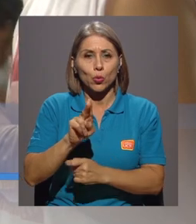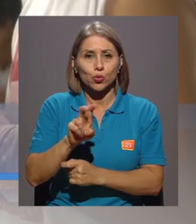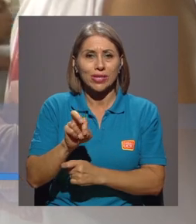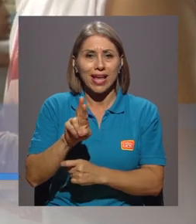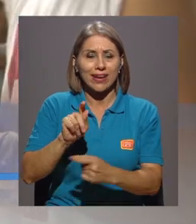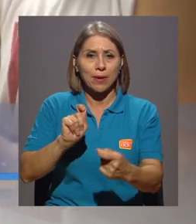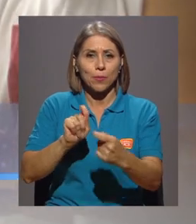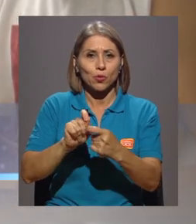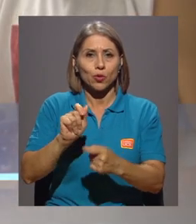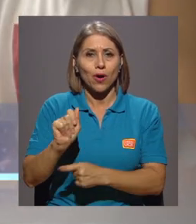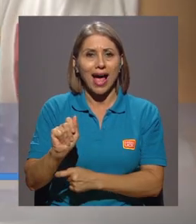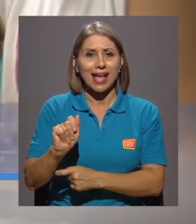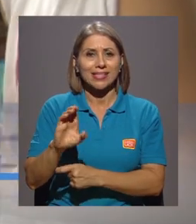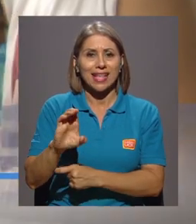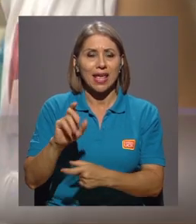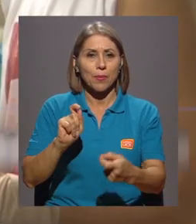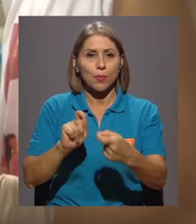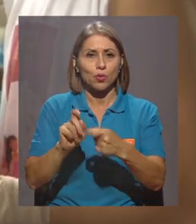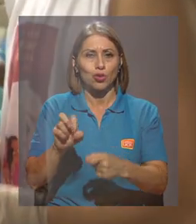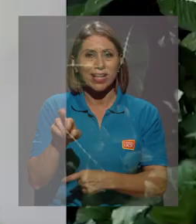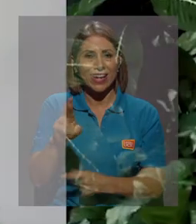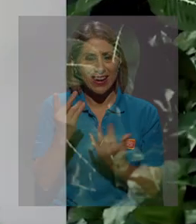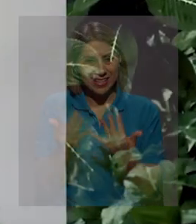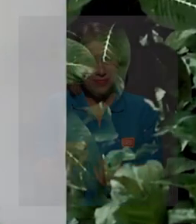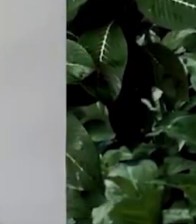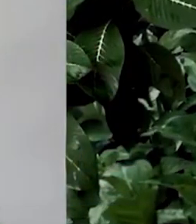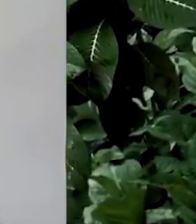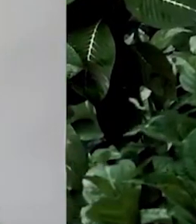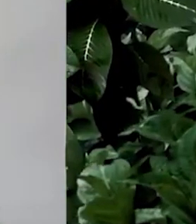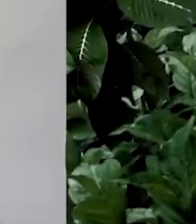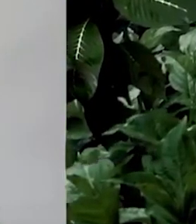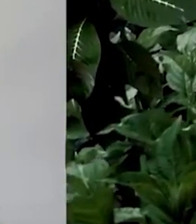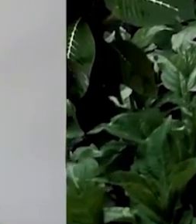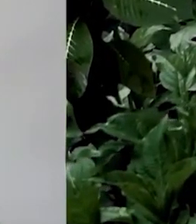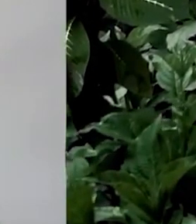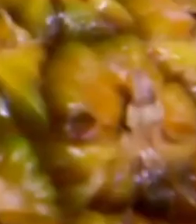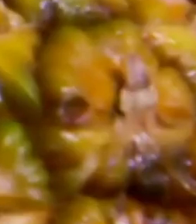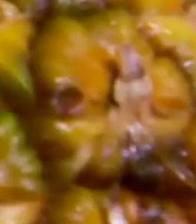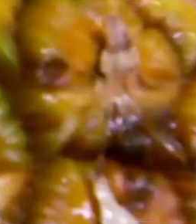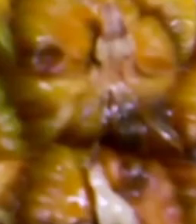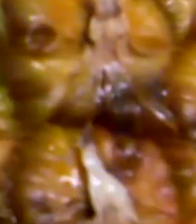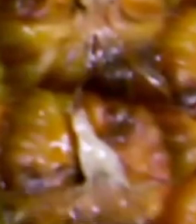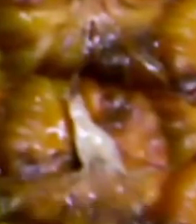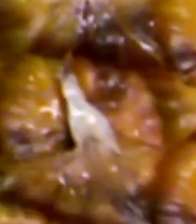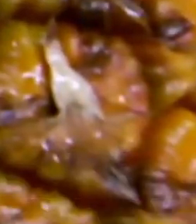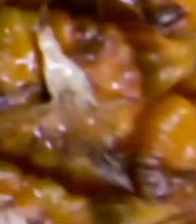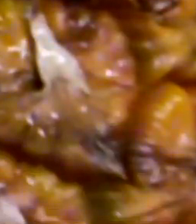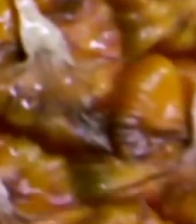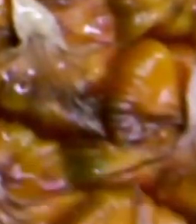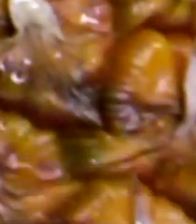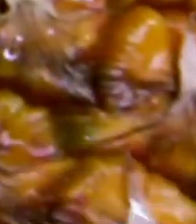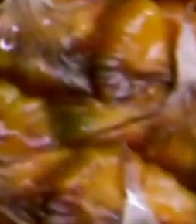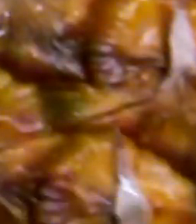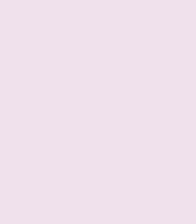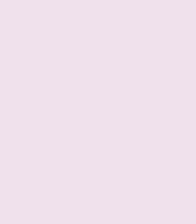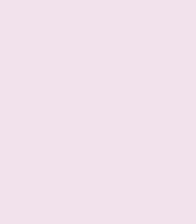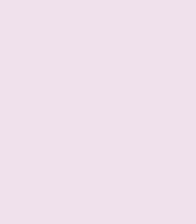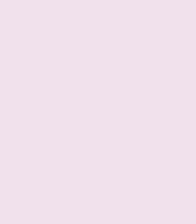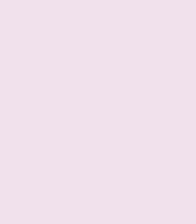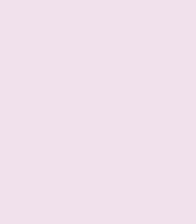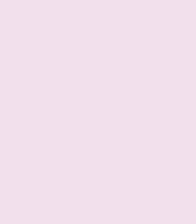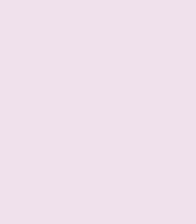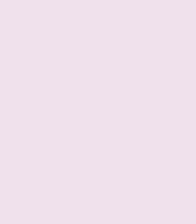.ac.cr. Les esperamos. Nuestra piña ha sido modificada para comerse libremente cruda